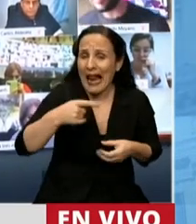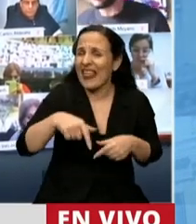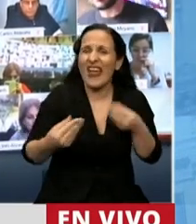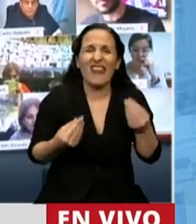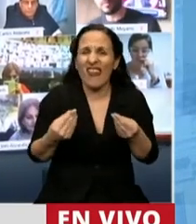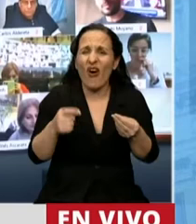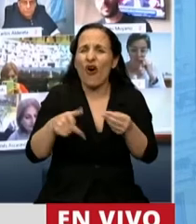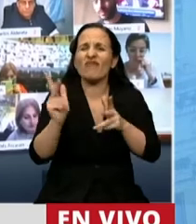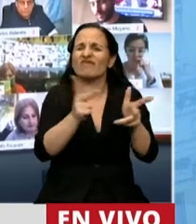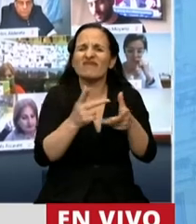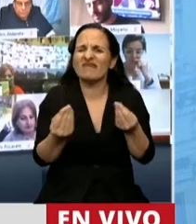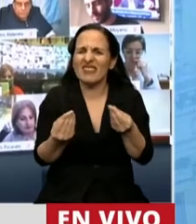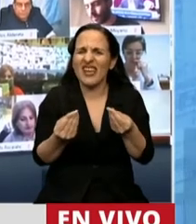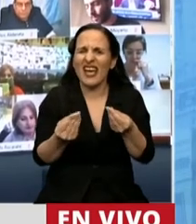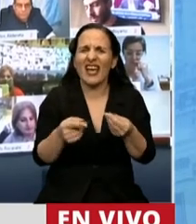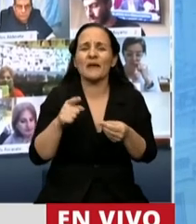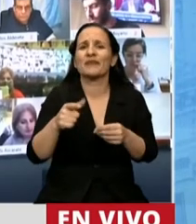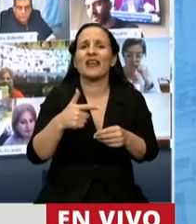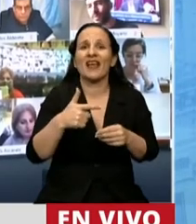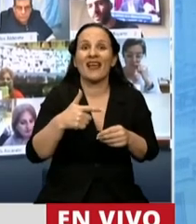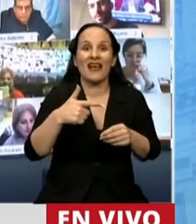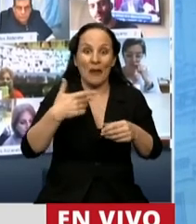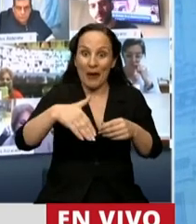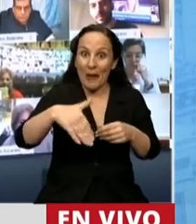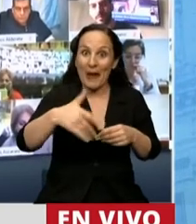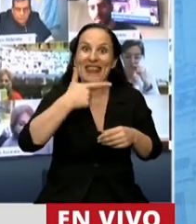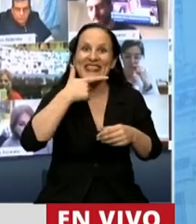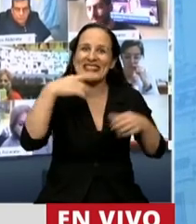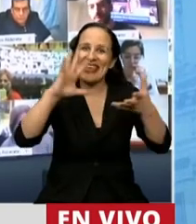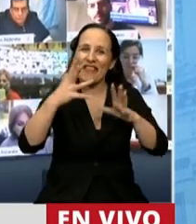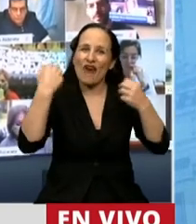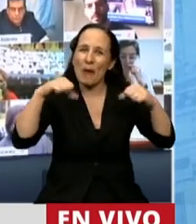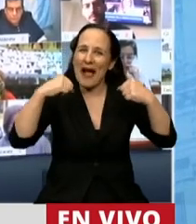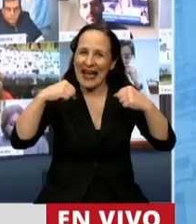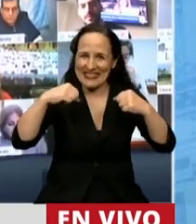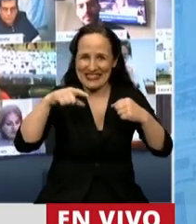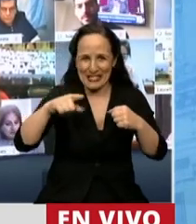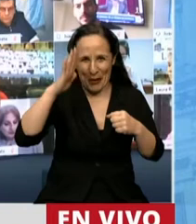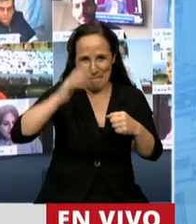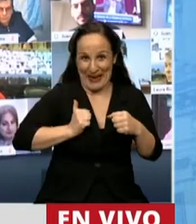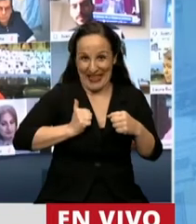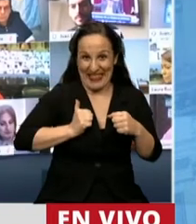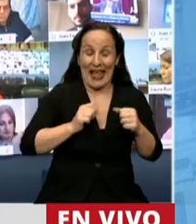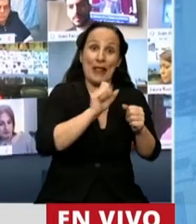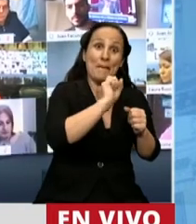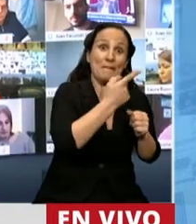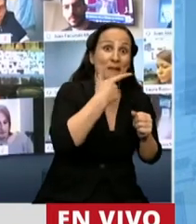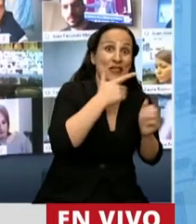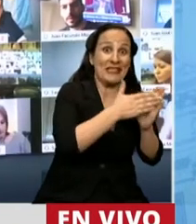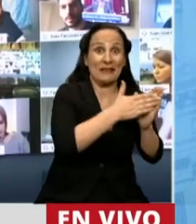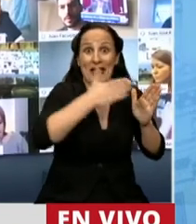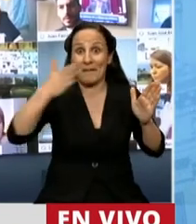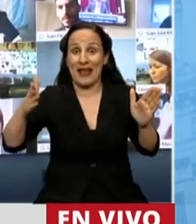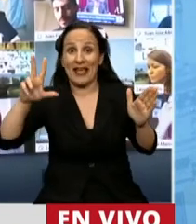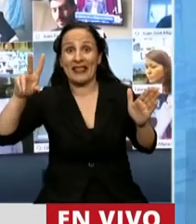tratando en este momento son 17 ejercicios militares que se deben realizar entre el 1 de septiembre